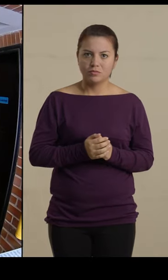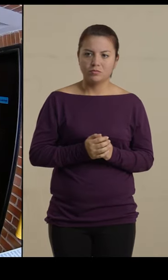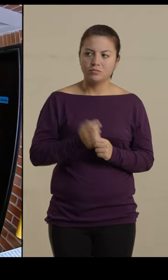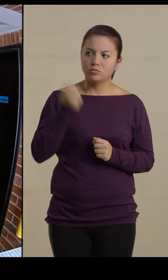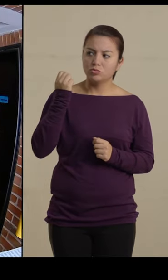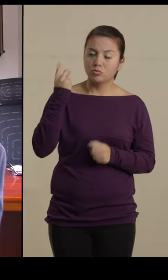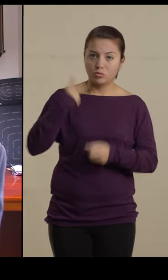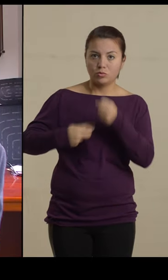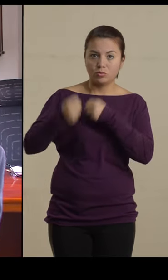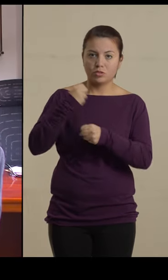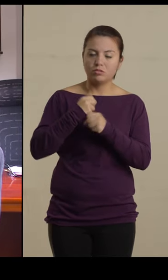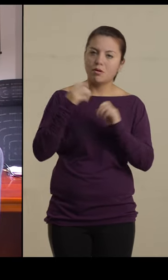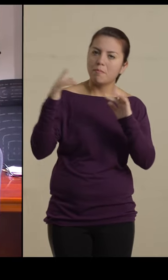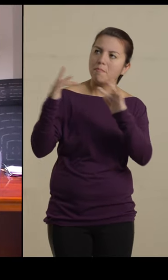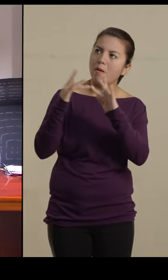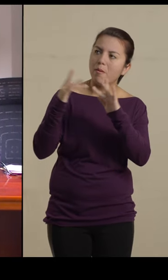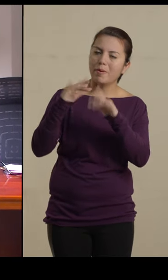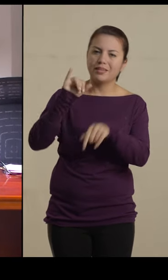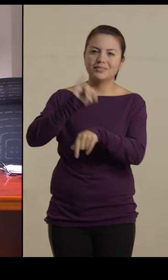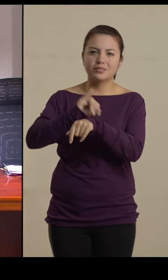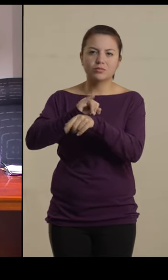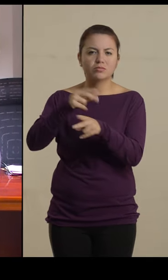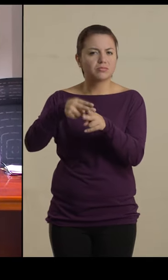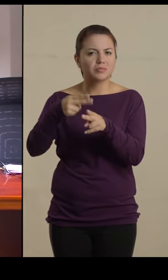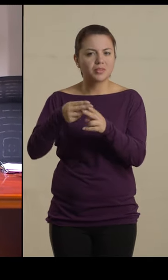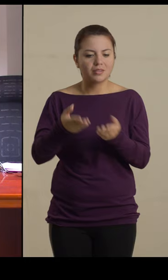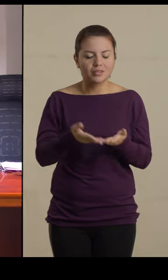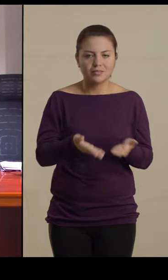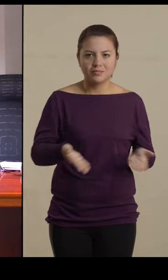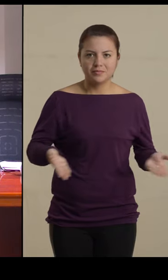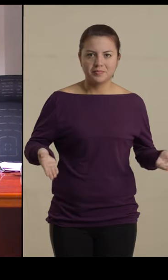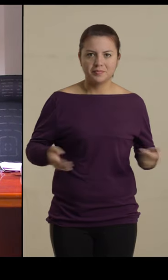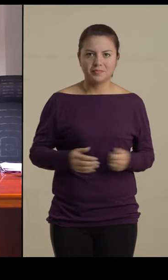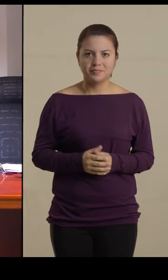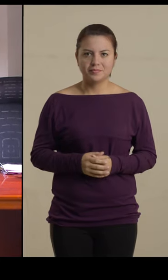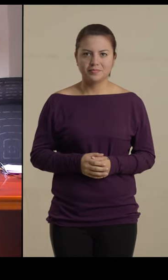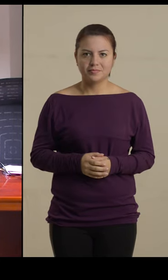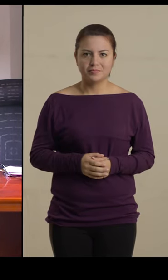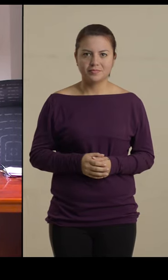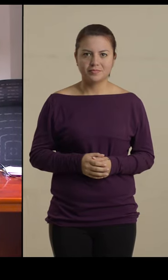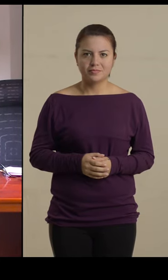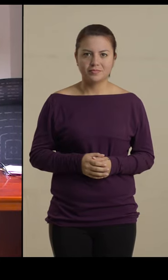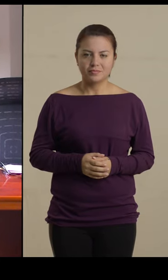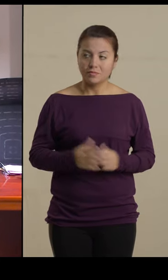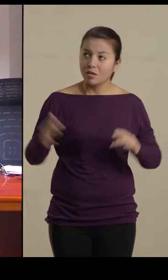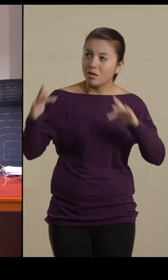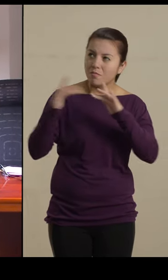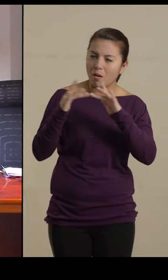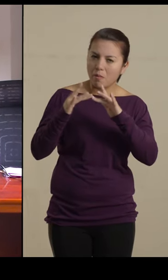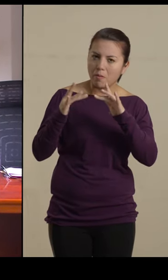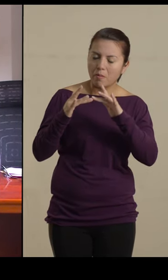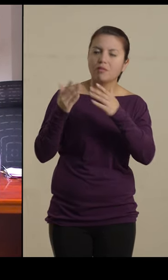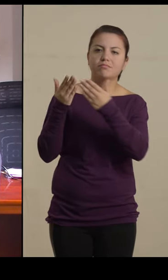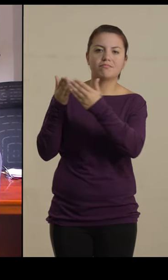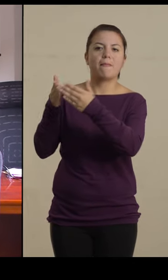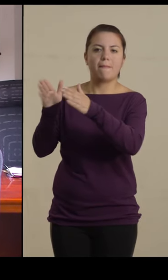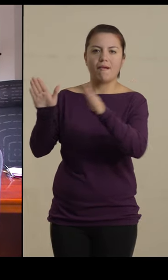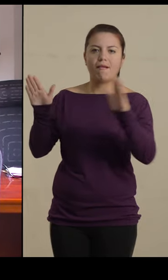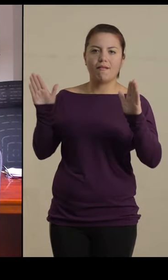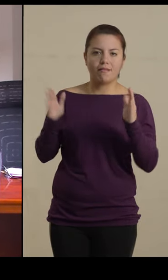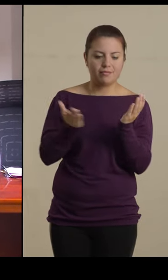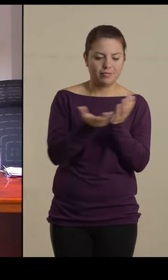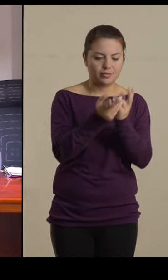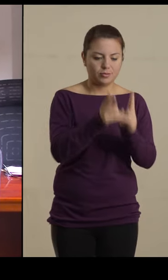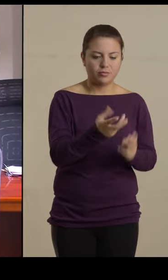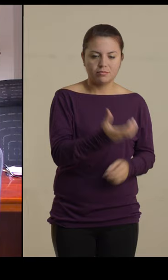años ha entrado en contacto con la Corporación Transiciones Crecer, en la que se ha facilitado que nuestros estudiantes